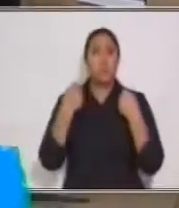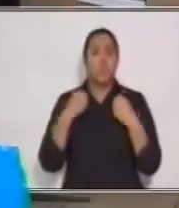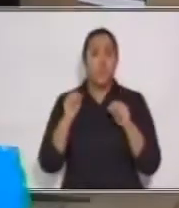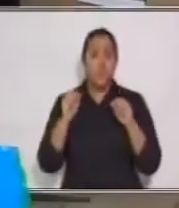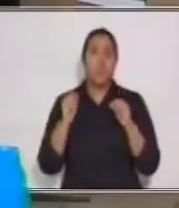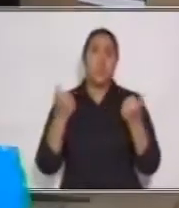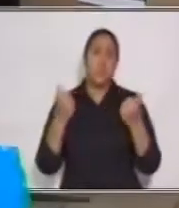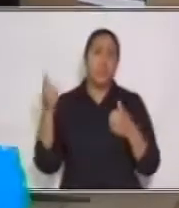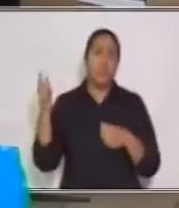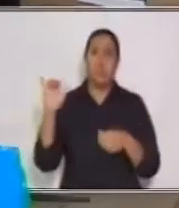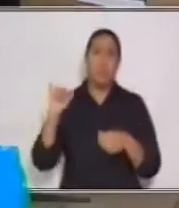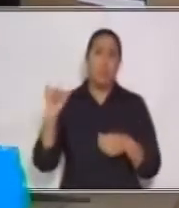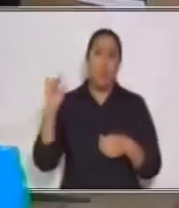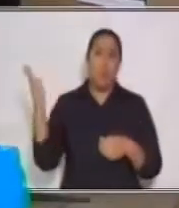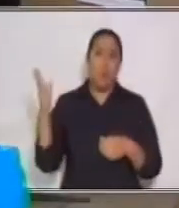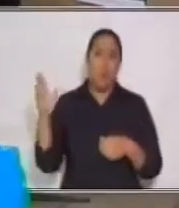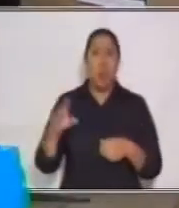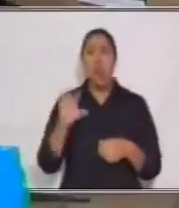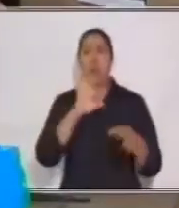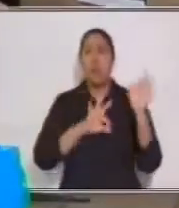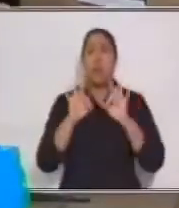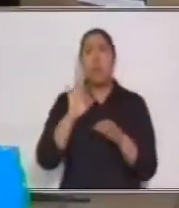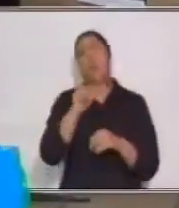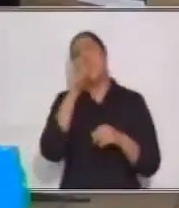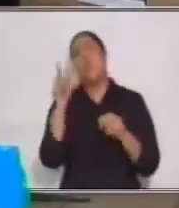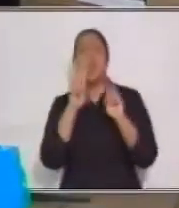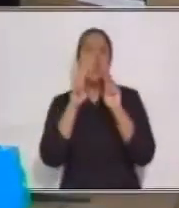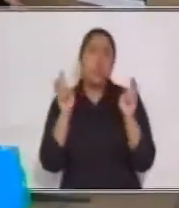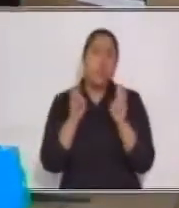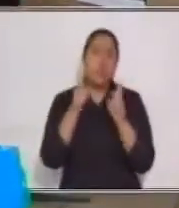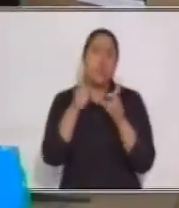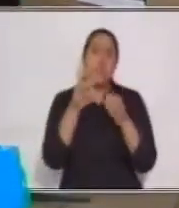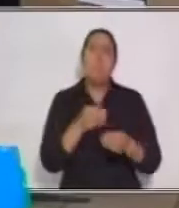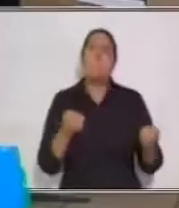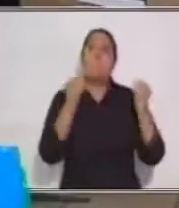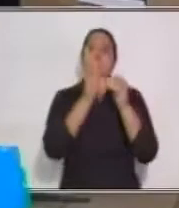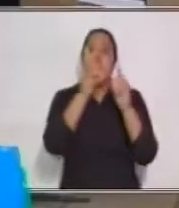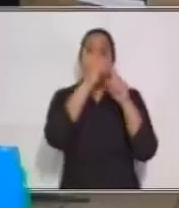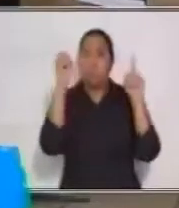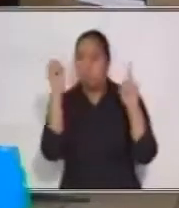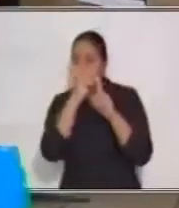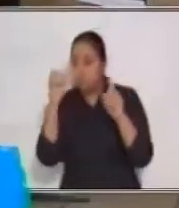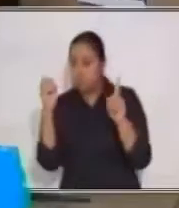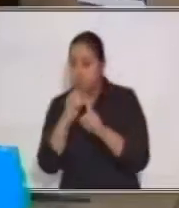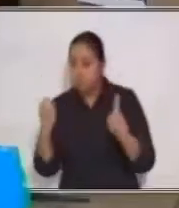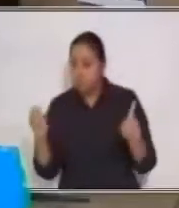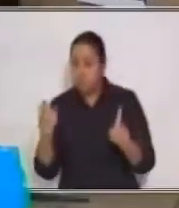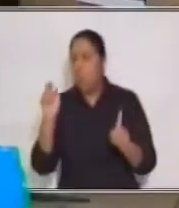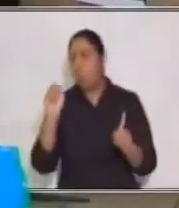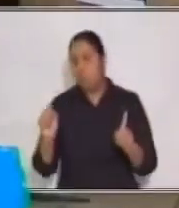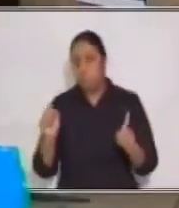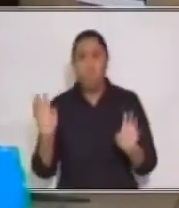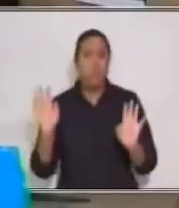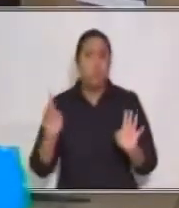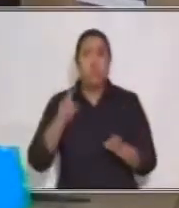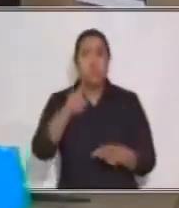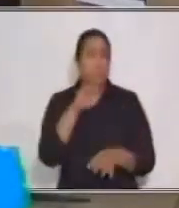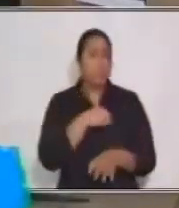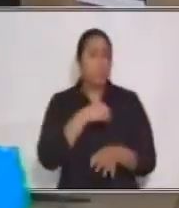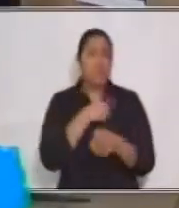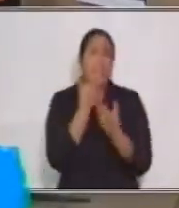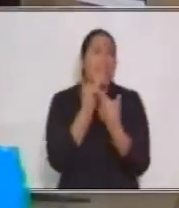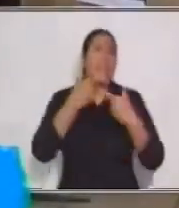o sobre lo que ustedes quieran y poner más oraciones, más puntos también. Lo que ustedes quieran. Recuérdense que su imaginación